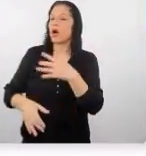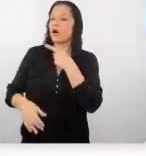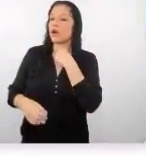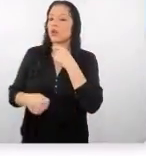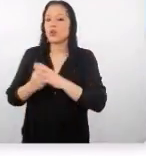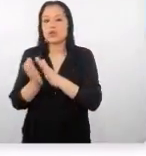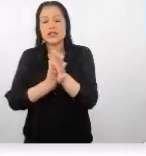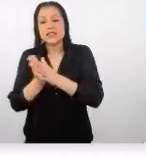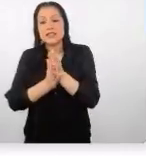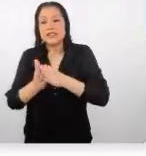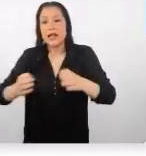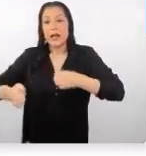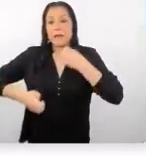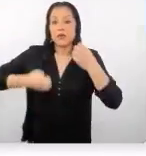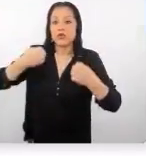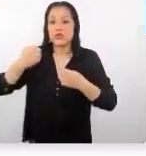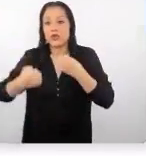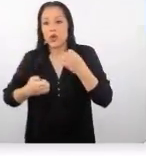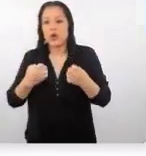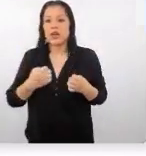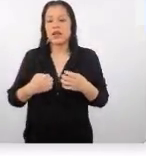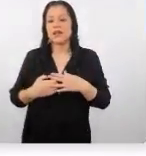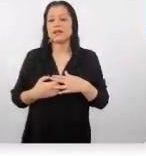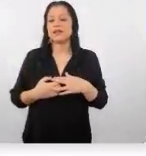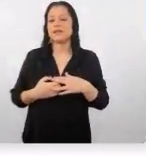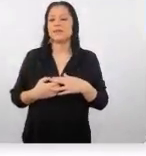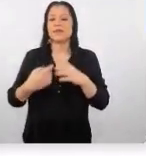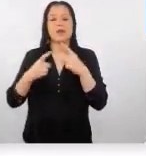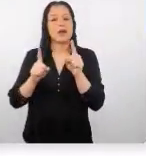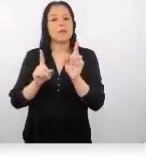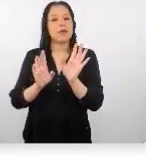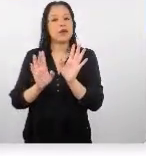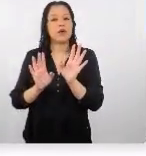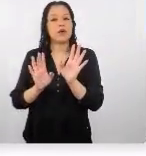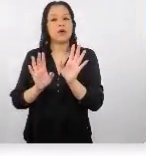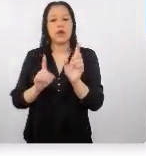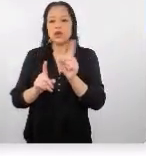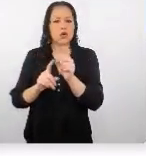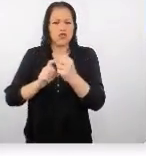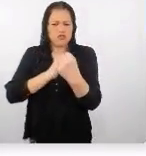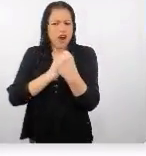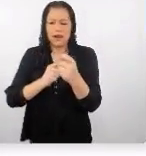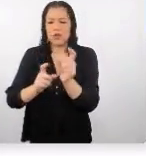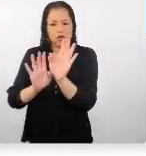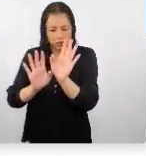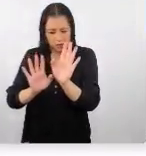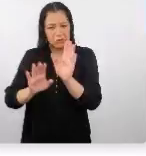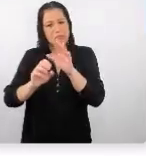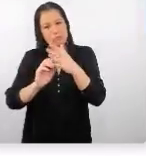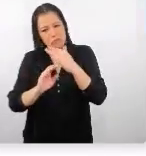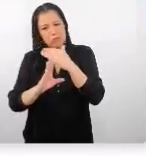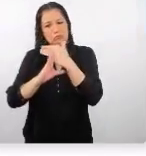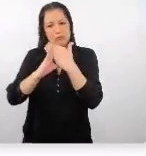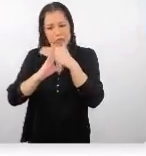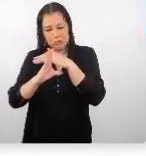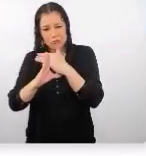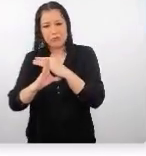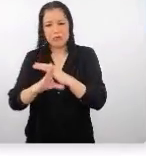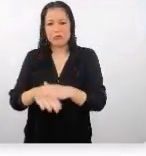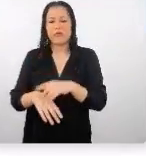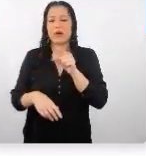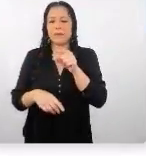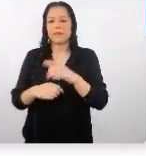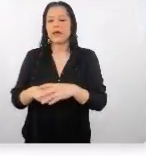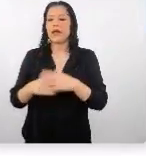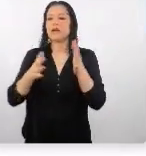aventura aventura pero no no no fuerte sino no actividades al